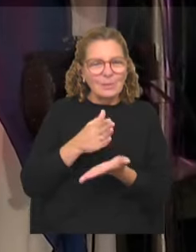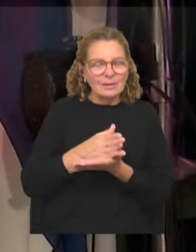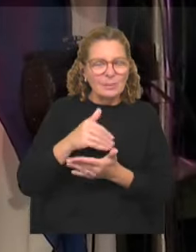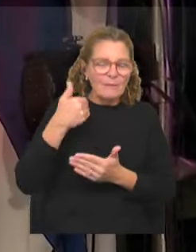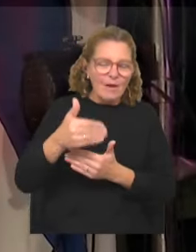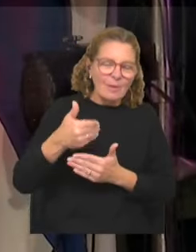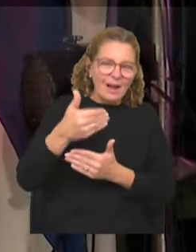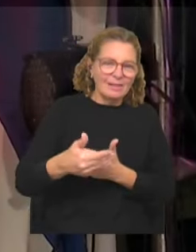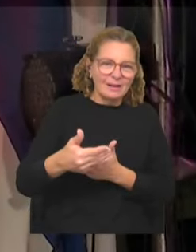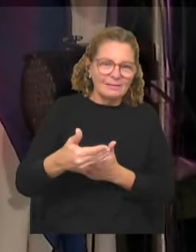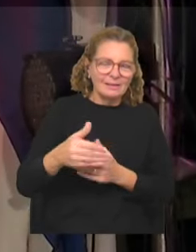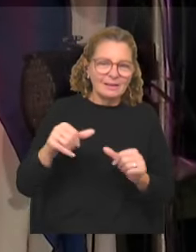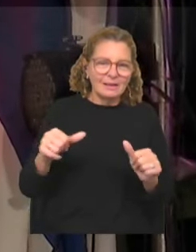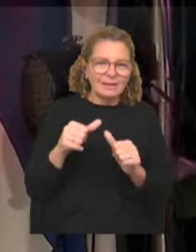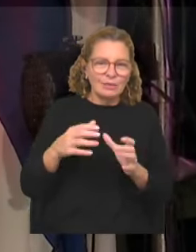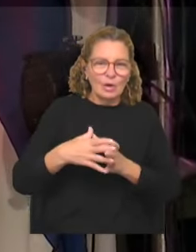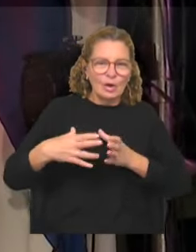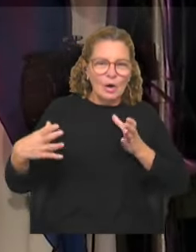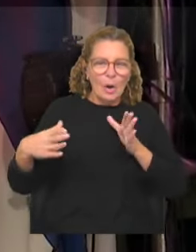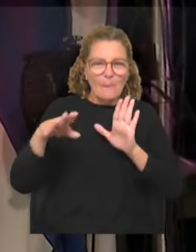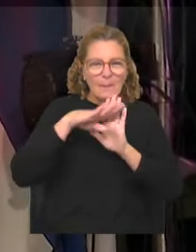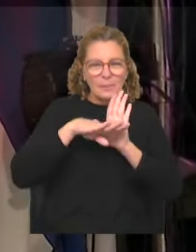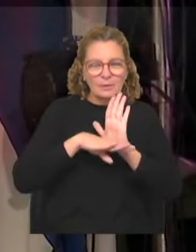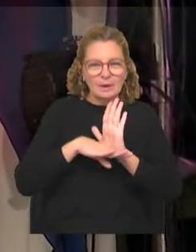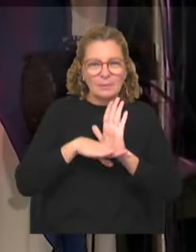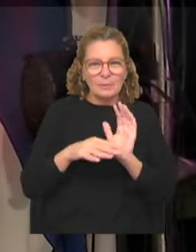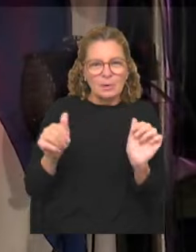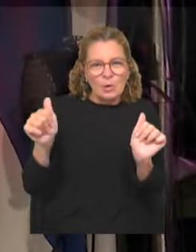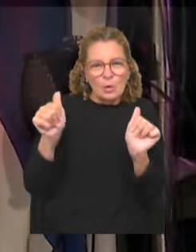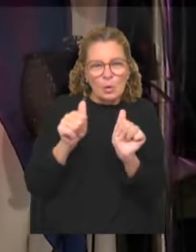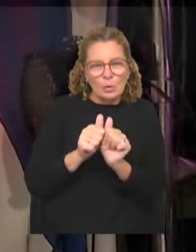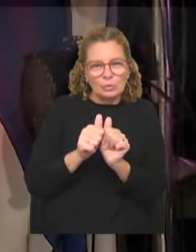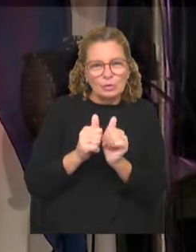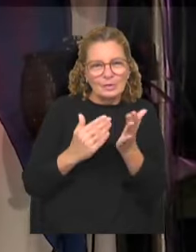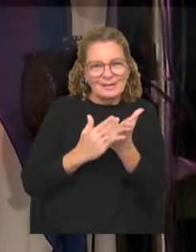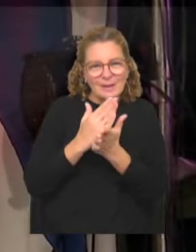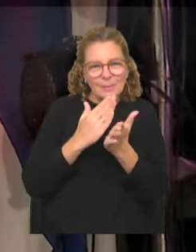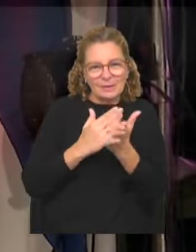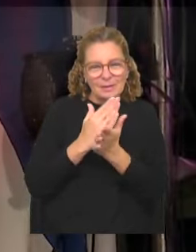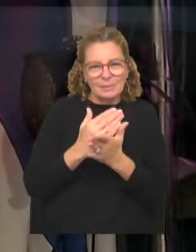militancia que construyó ese enorme programa que nos une, que siempre nos ha unido.